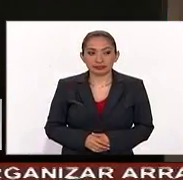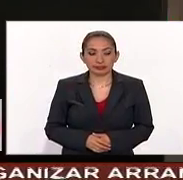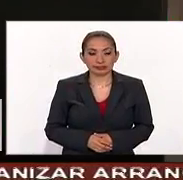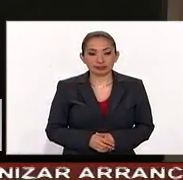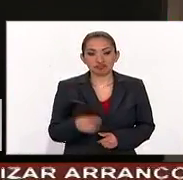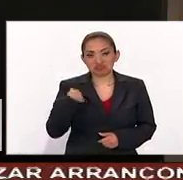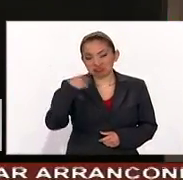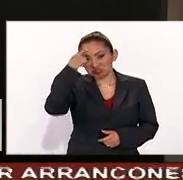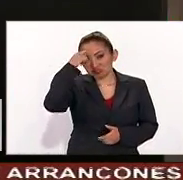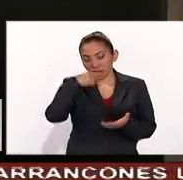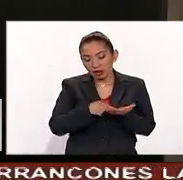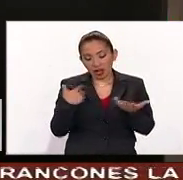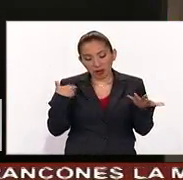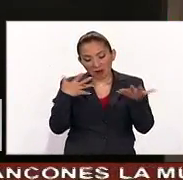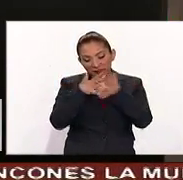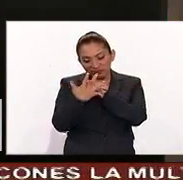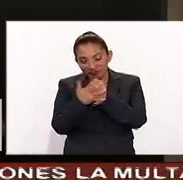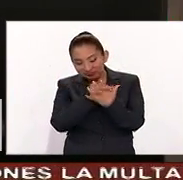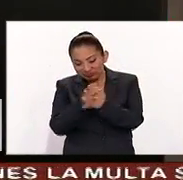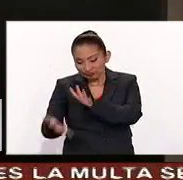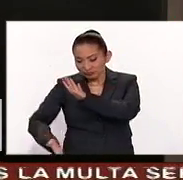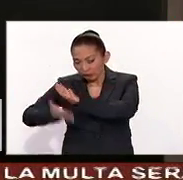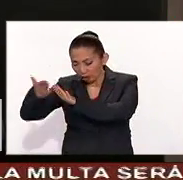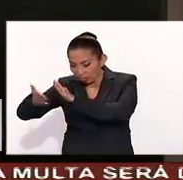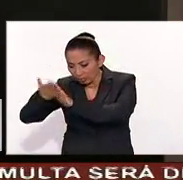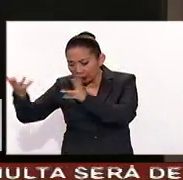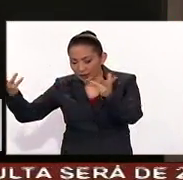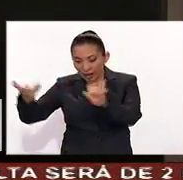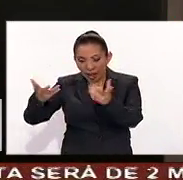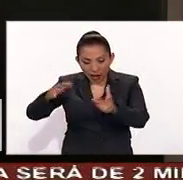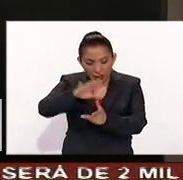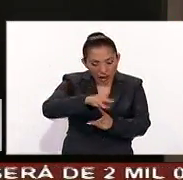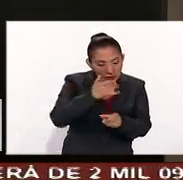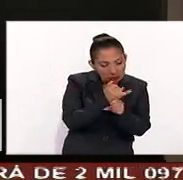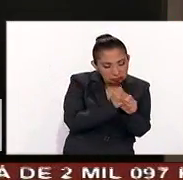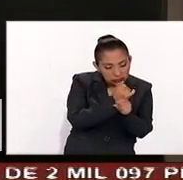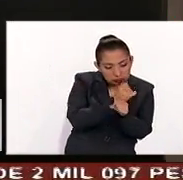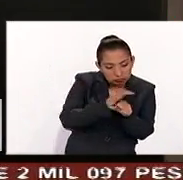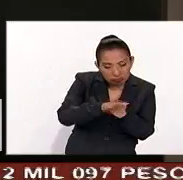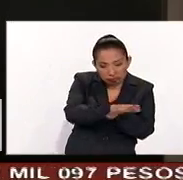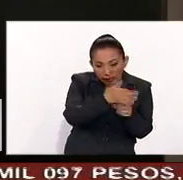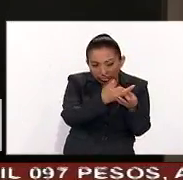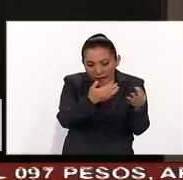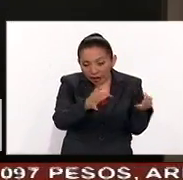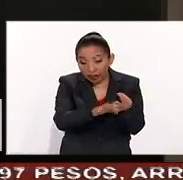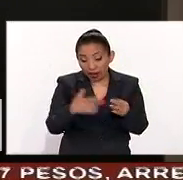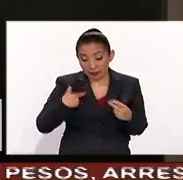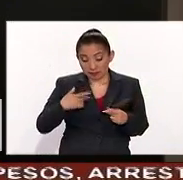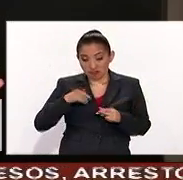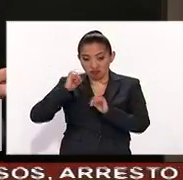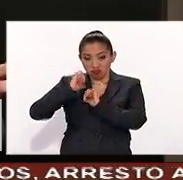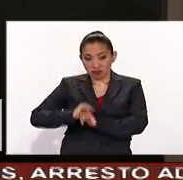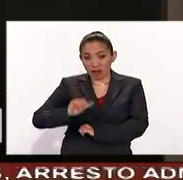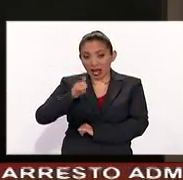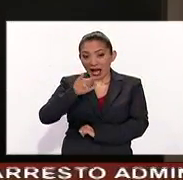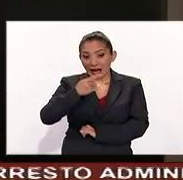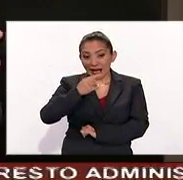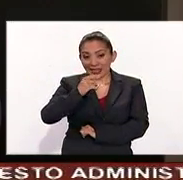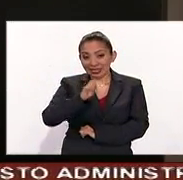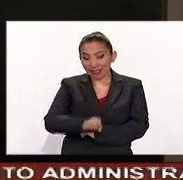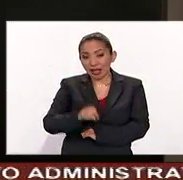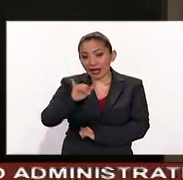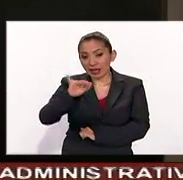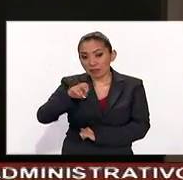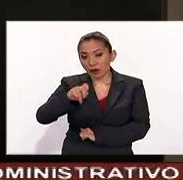aquí hay una combinación de constructores desarrolladores en fin el agente inmobiliario que es al que yo me estoy